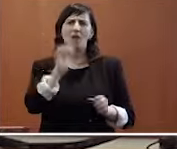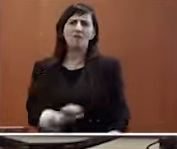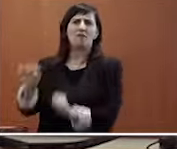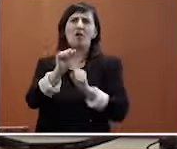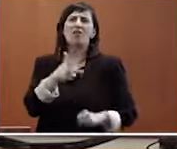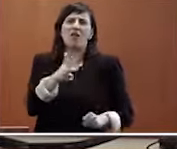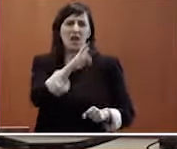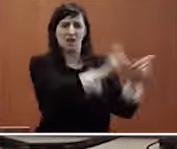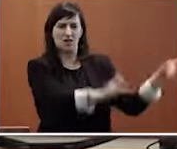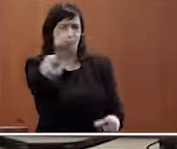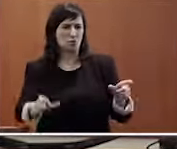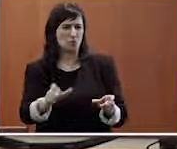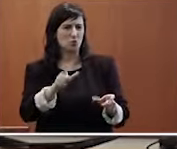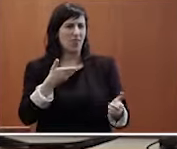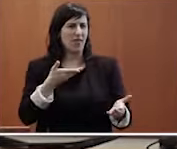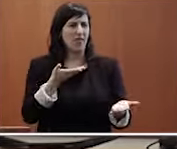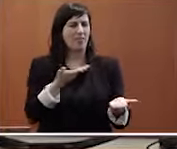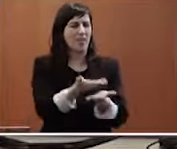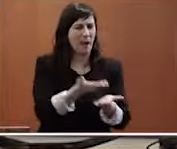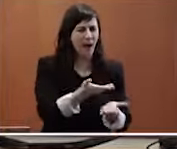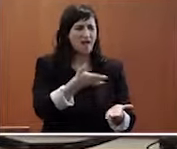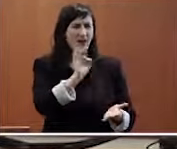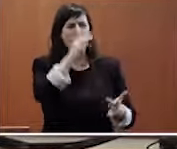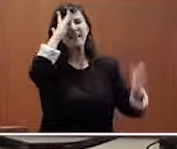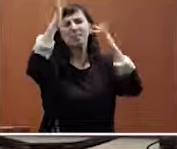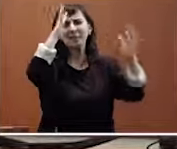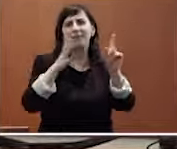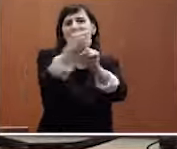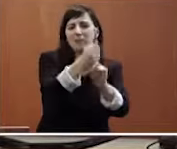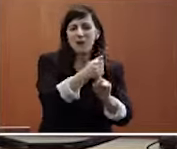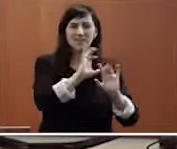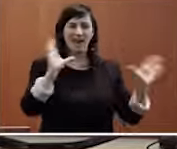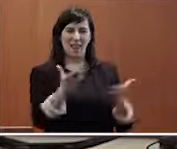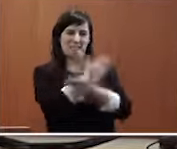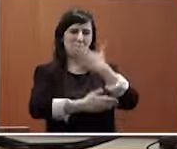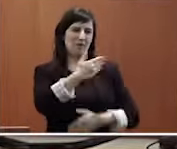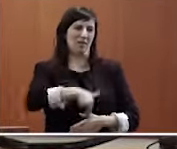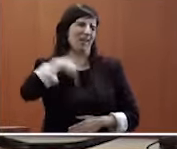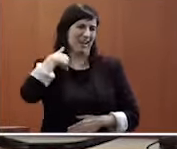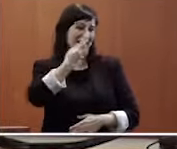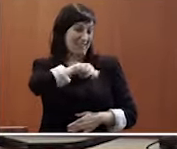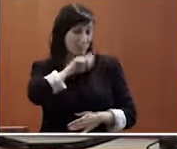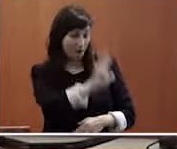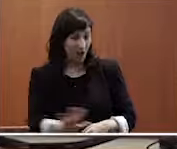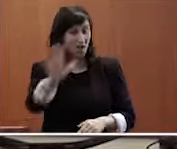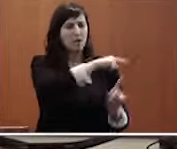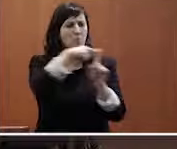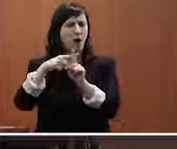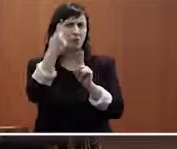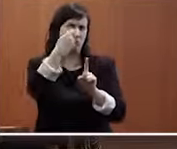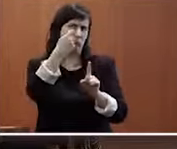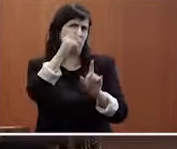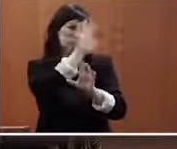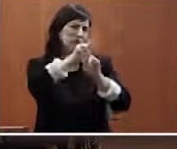y las demandas del ámbito de la discapacidad en España y fuera de España.